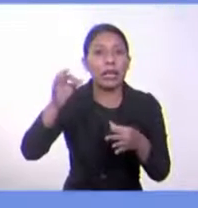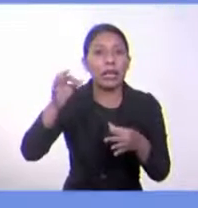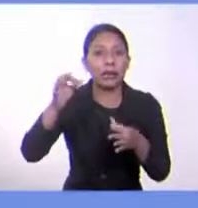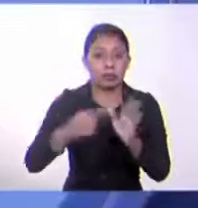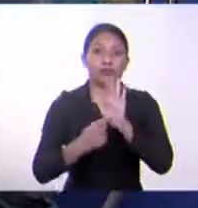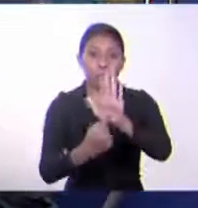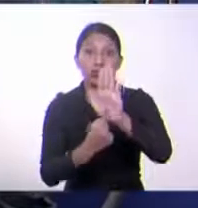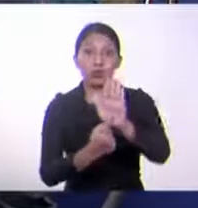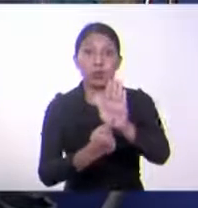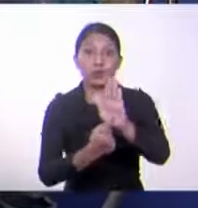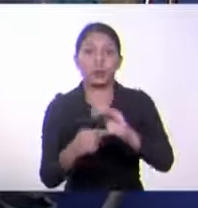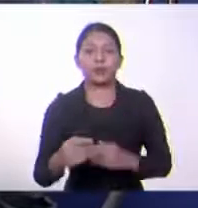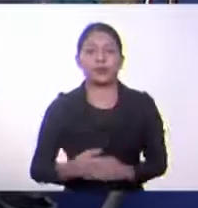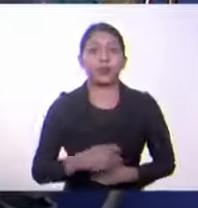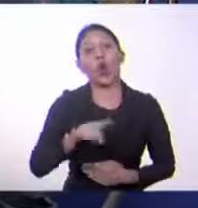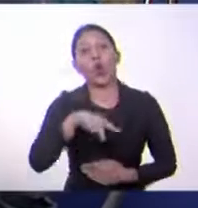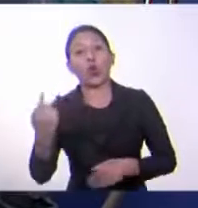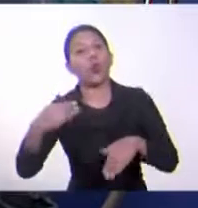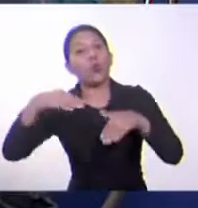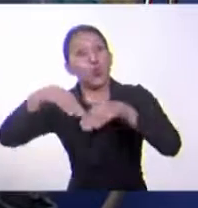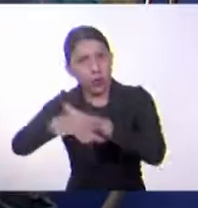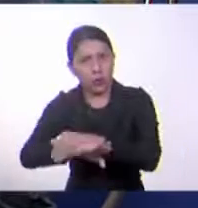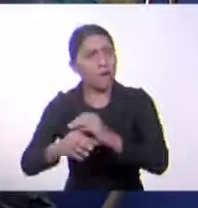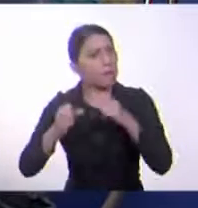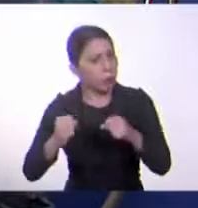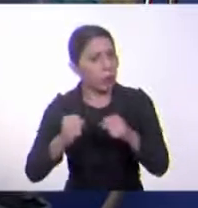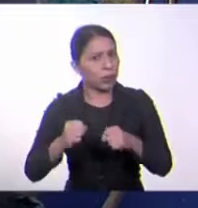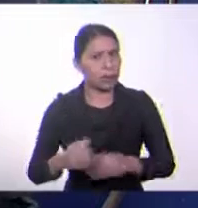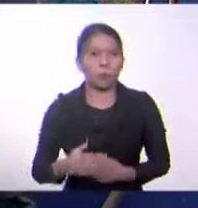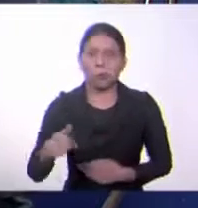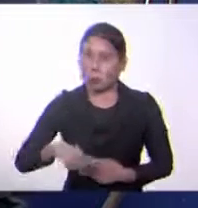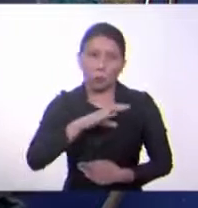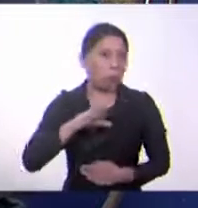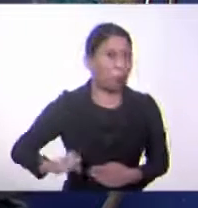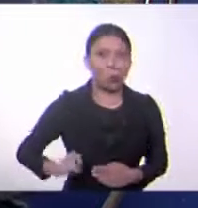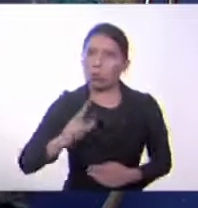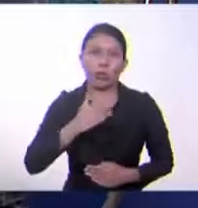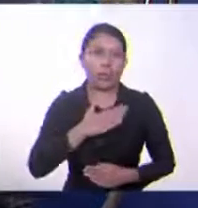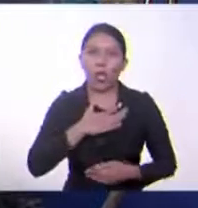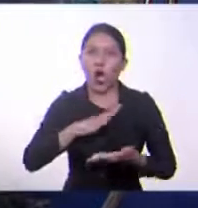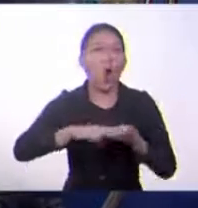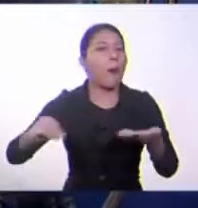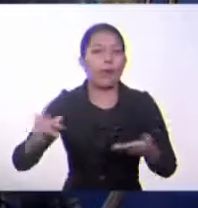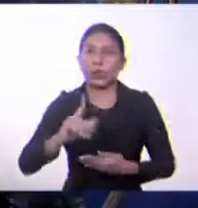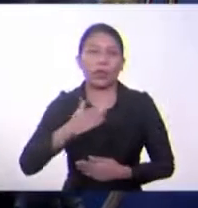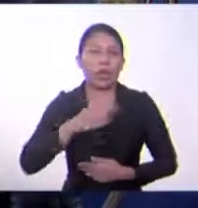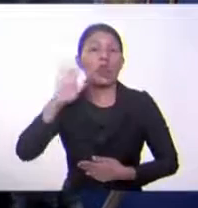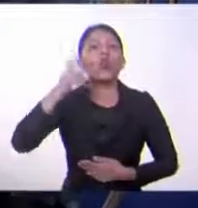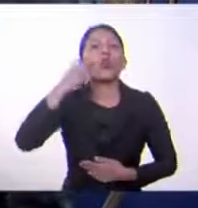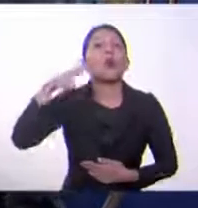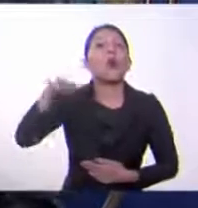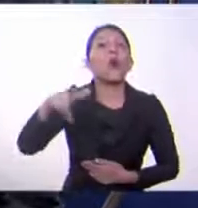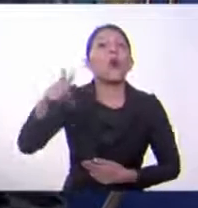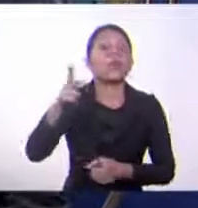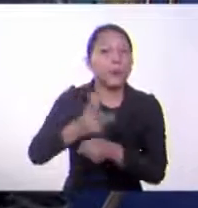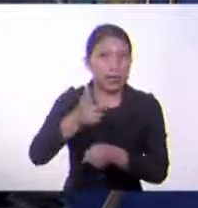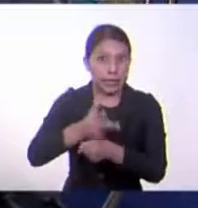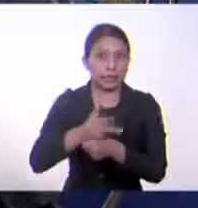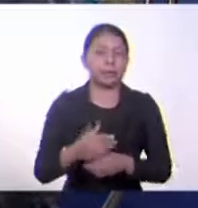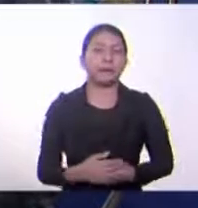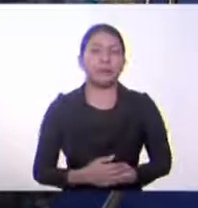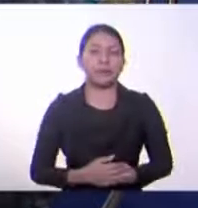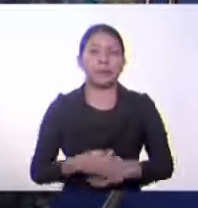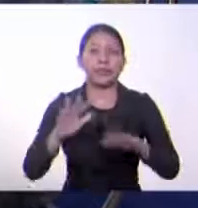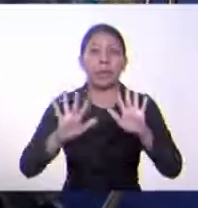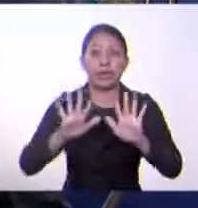exhibición. Otra de ellas está guardada en caja fuerte. Nosotros no tenemos copia de esa acta. Eso está en Guatemala. Eso está en Guatemala. Y sucedió el